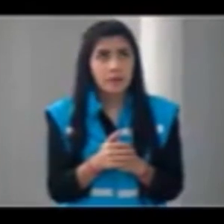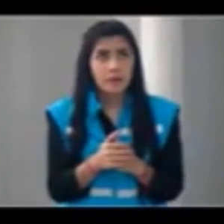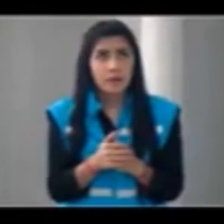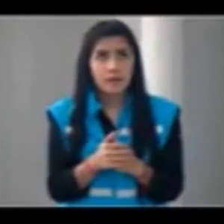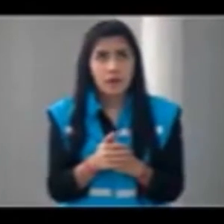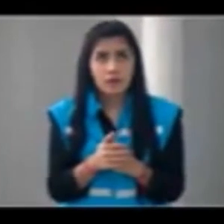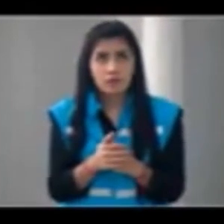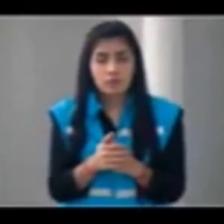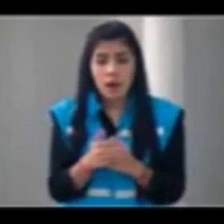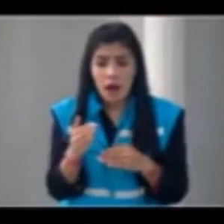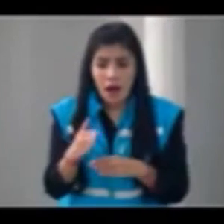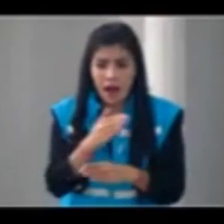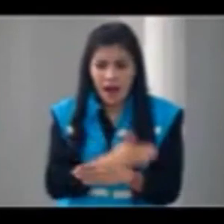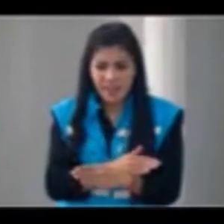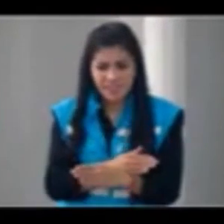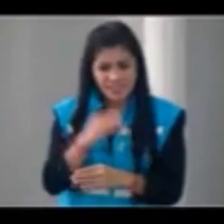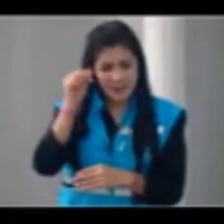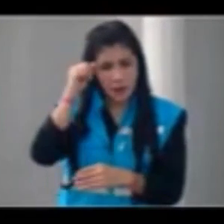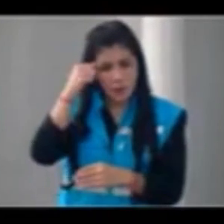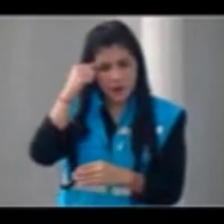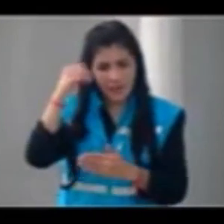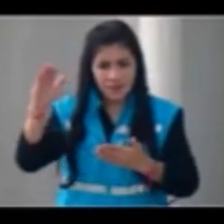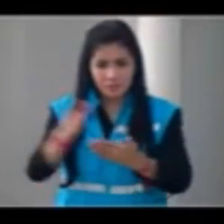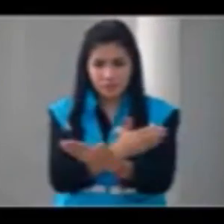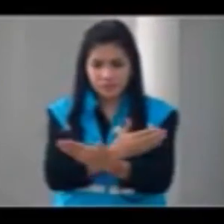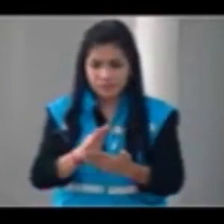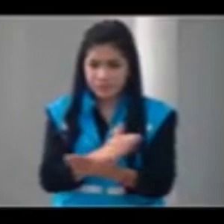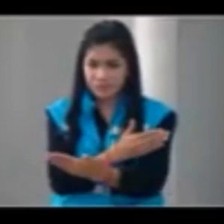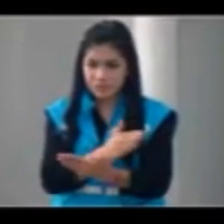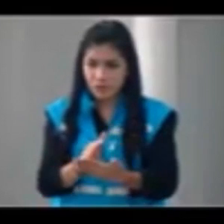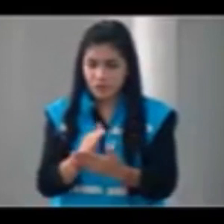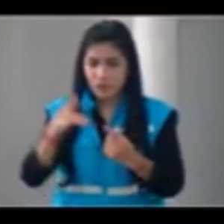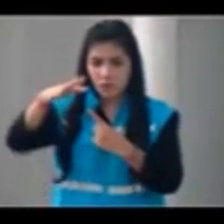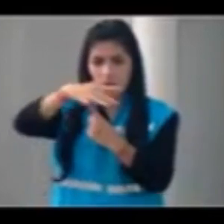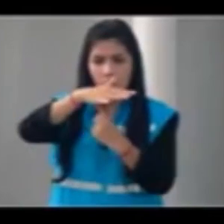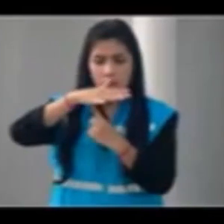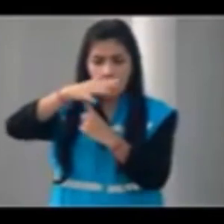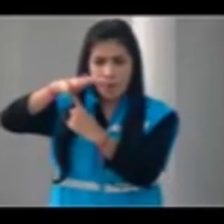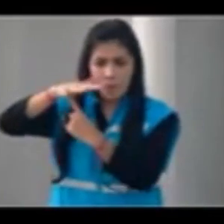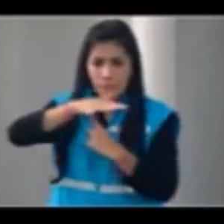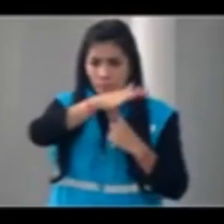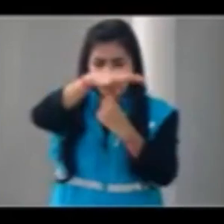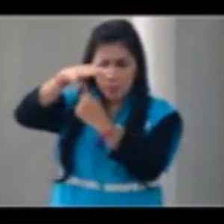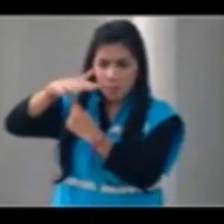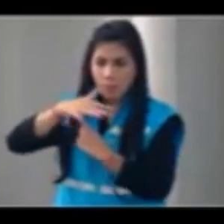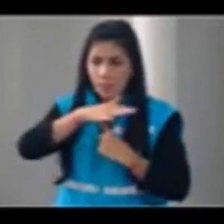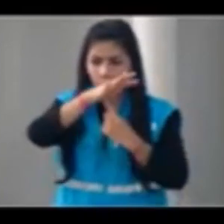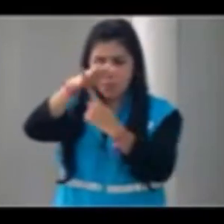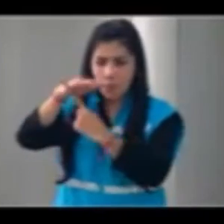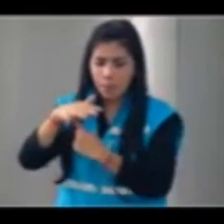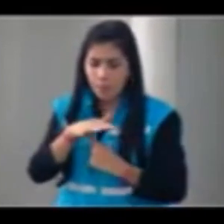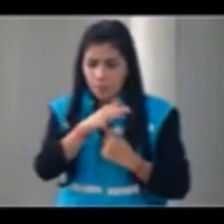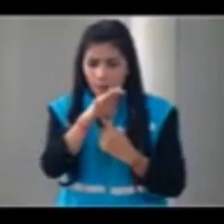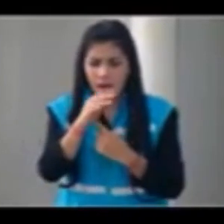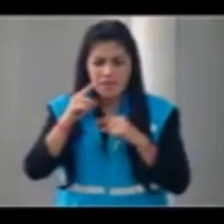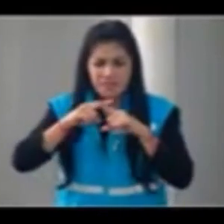llamado Doy Positivo. O sea, digamos, empezando por el nombre, pues creo yo que está mal en plena pandemia. Iban a estar Pipe Peláez, Yes Uribe,